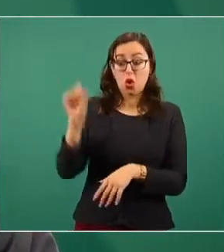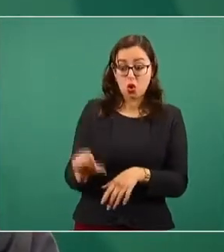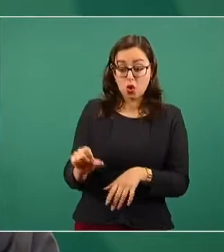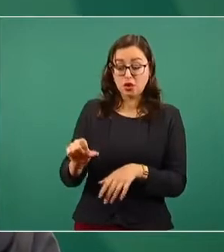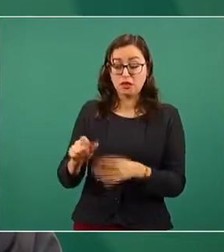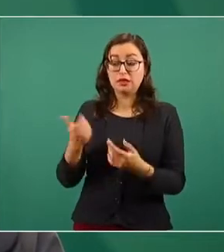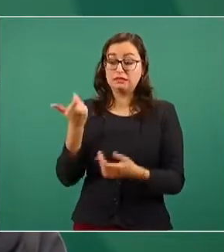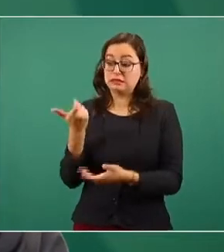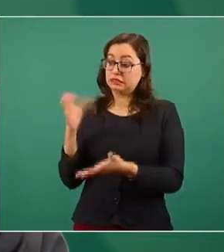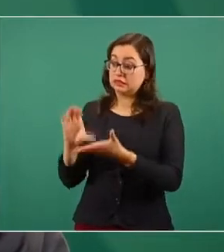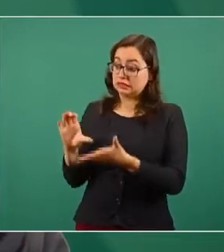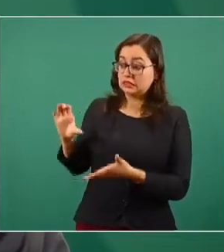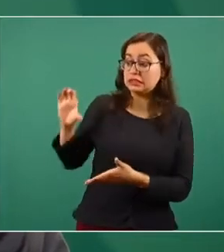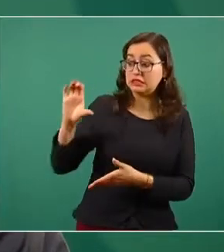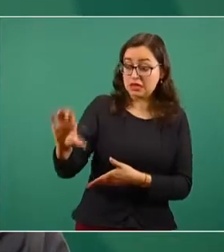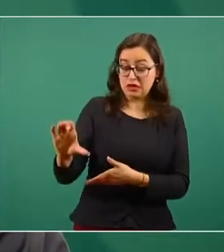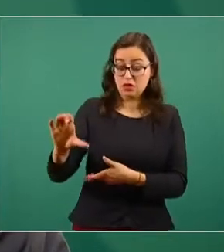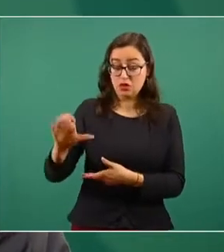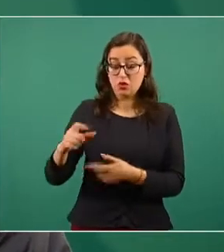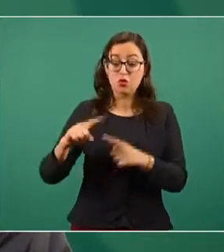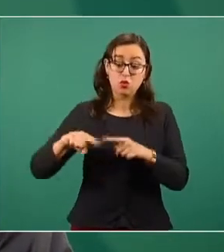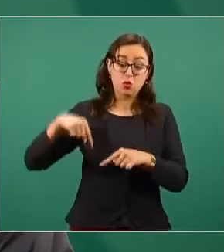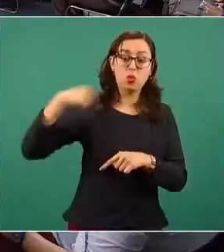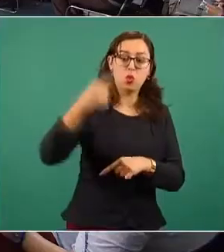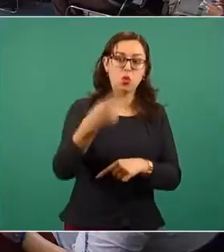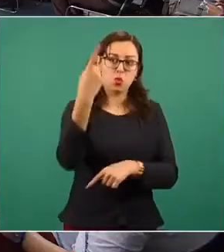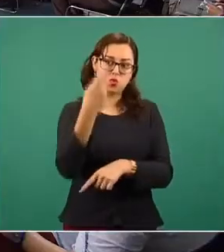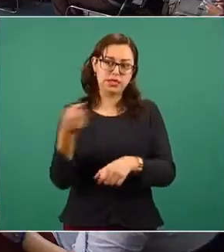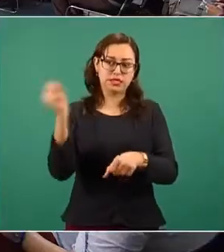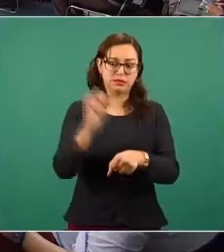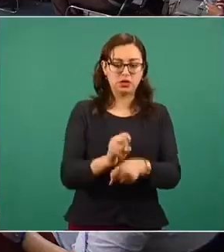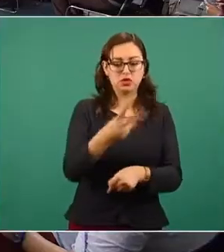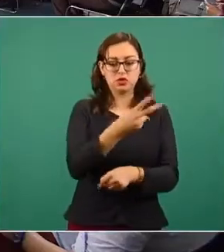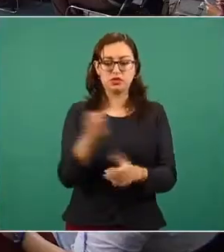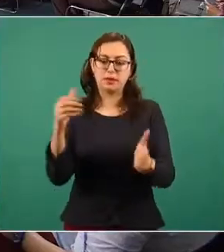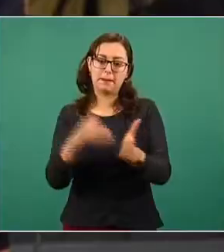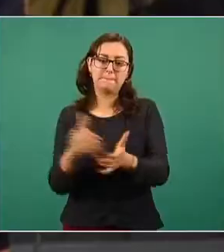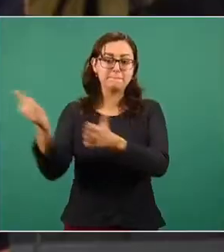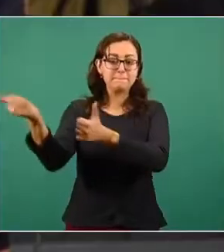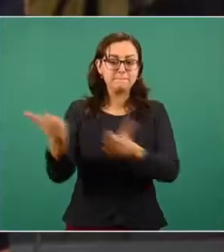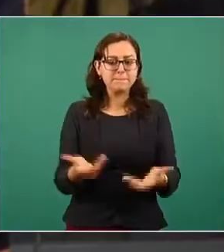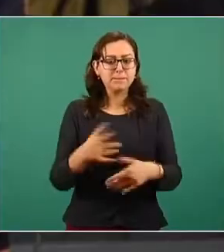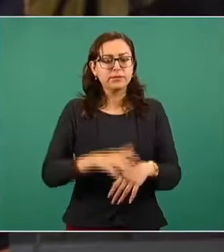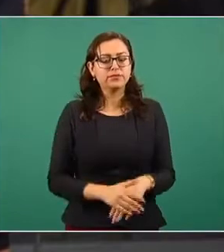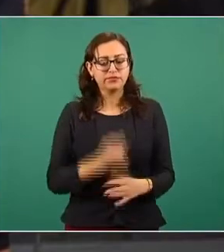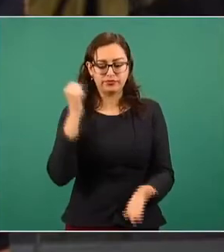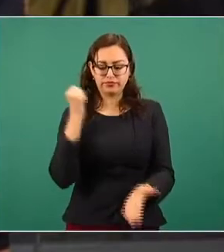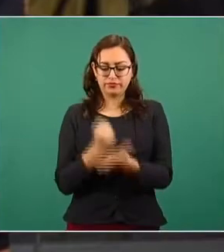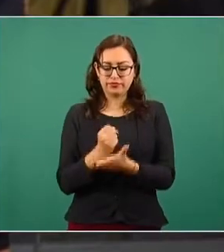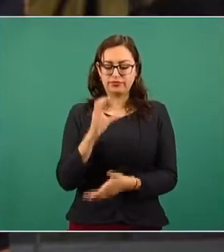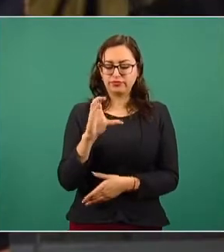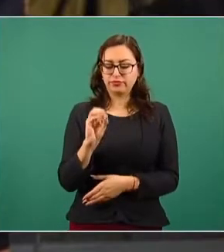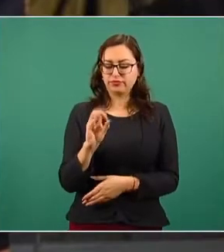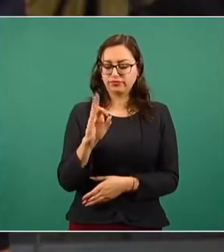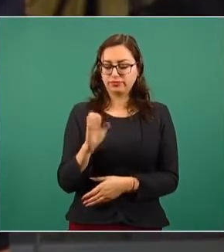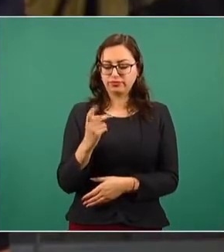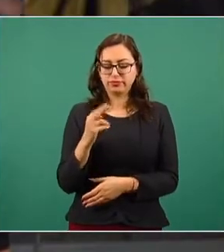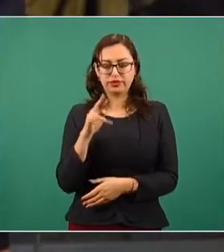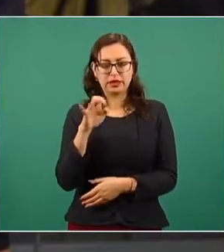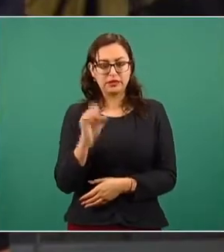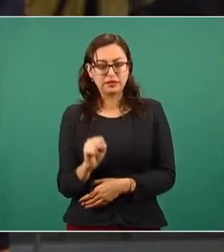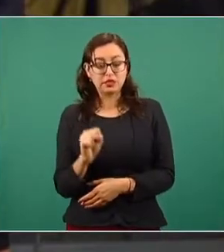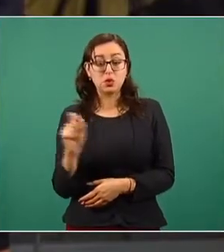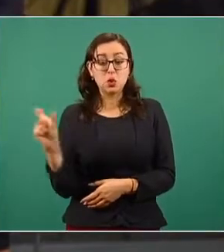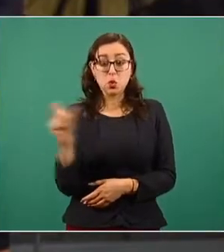una semana más lleguen las primeras 200 mil vacunas. ¿Y de la autorización de COFEPRIS? ¿Esa cuándo